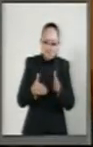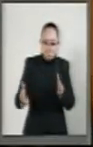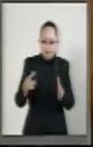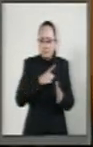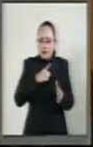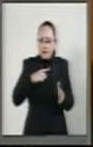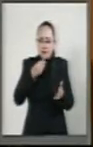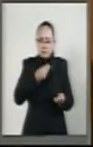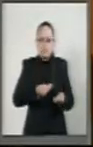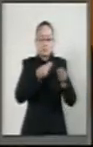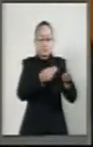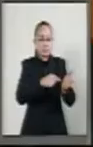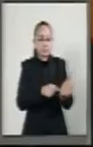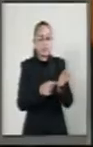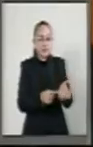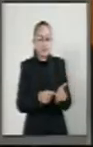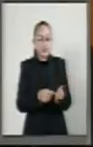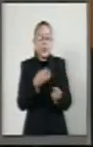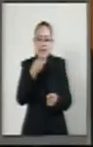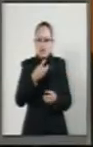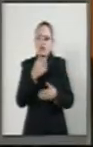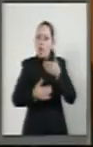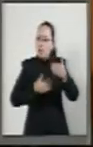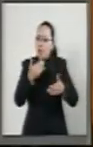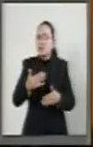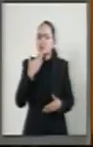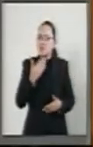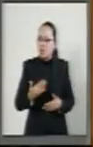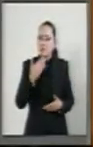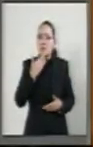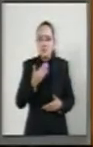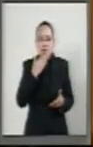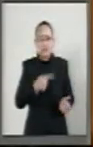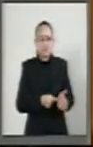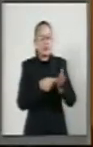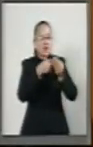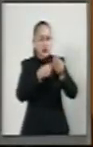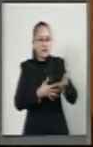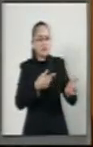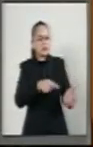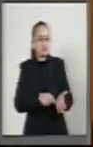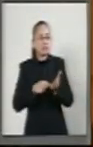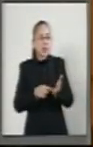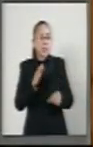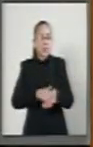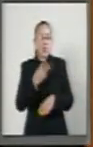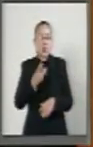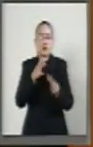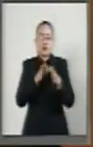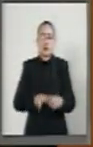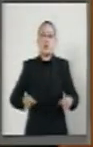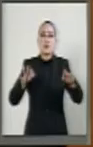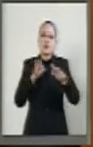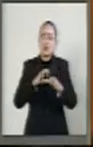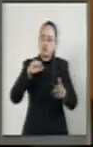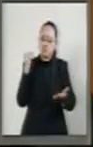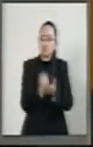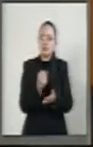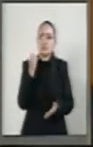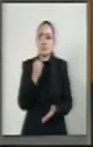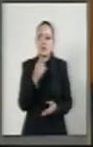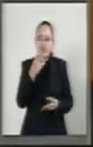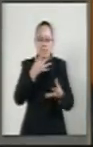Estos son algunos de los muchos avances contenidos en el dictamen y por ello es importante aprobar el